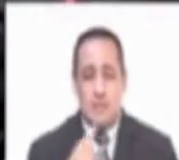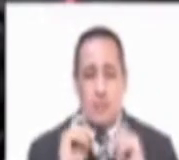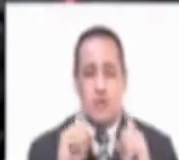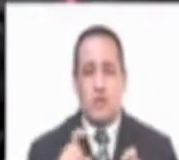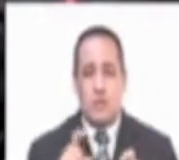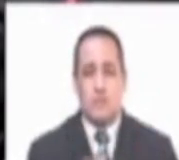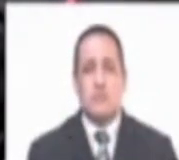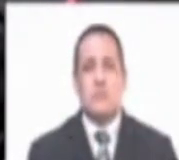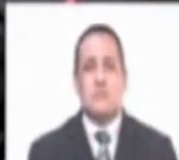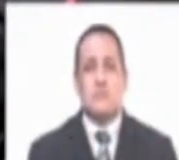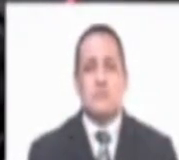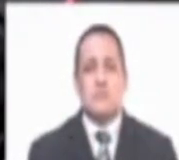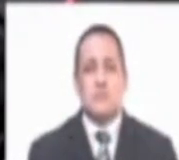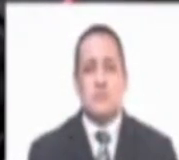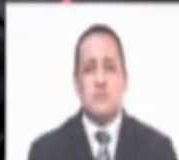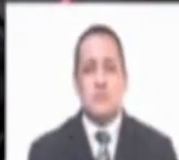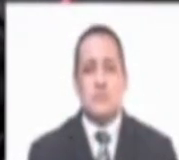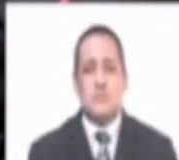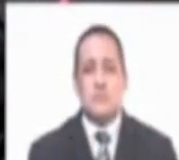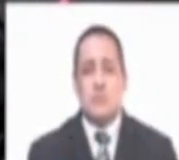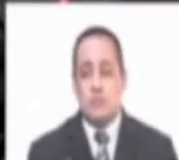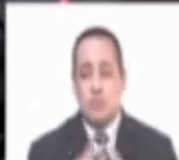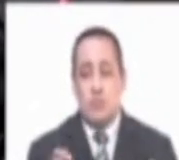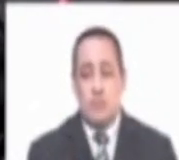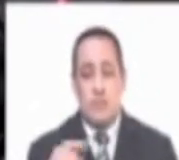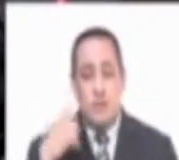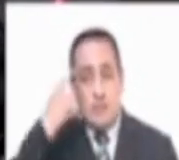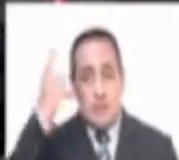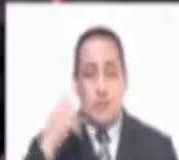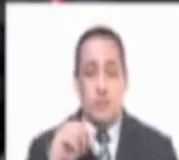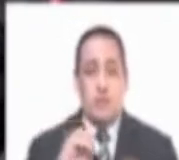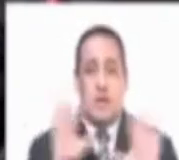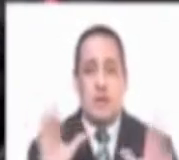informado Muy creativa, por cierto